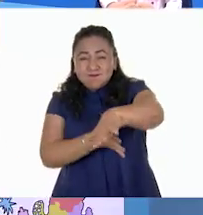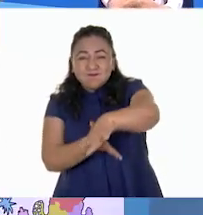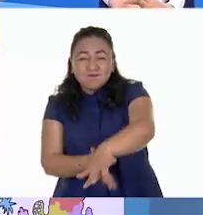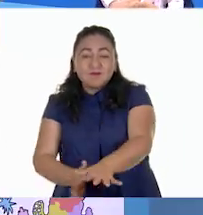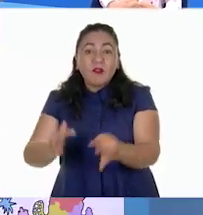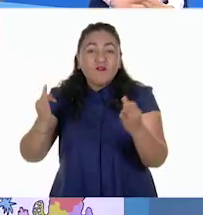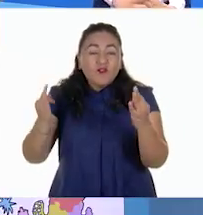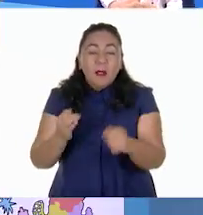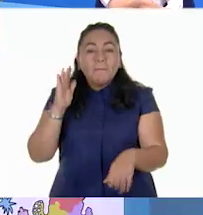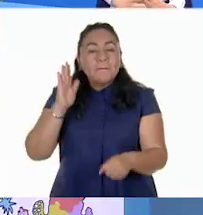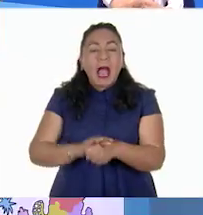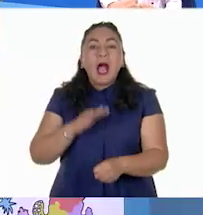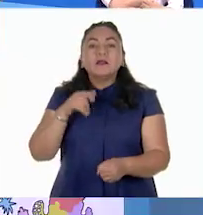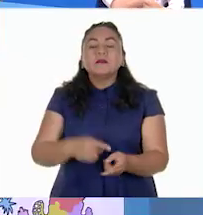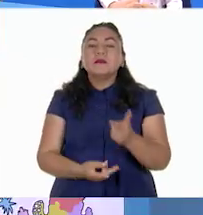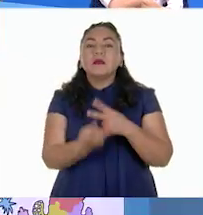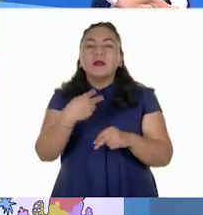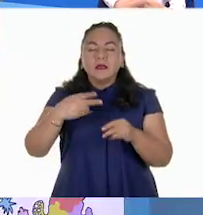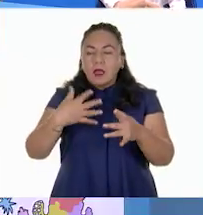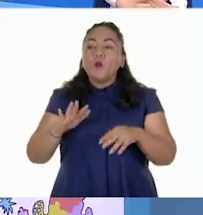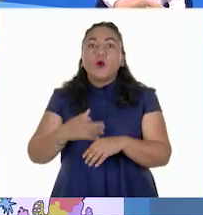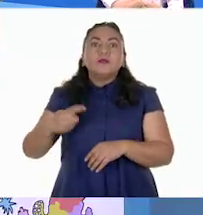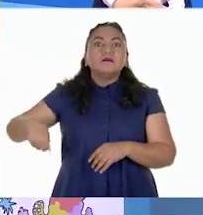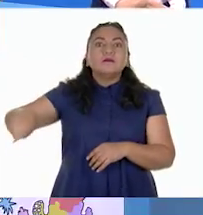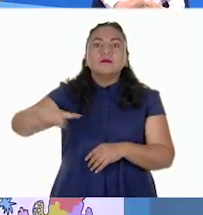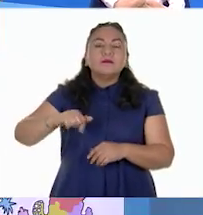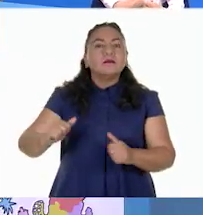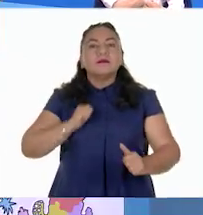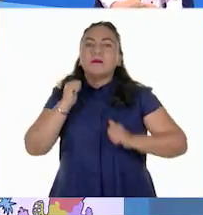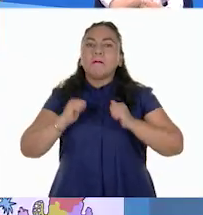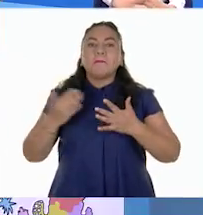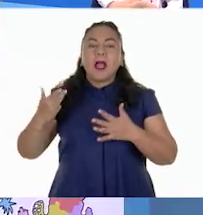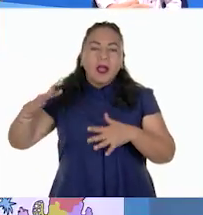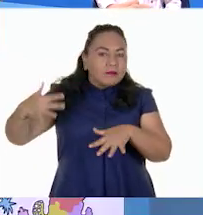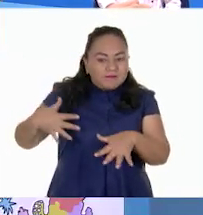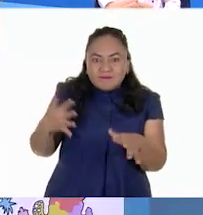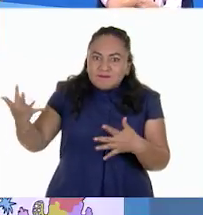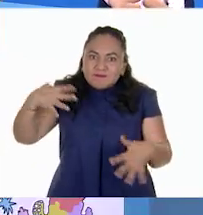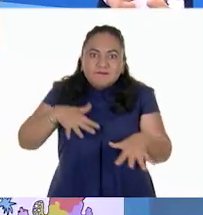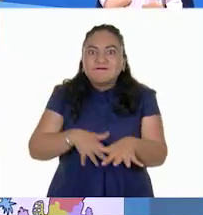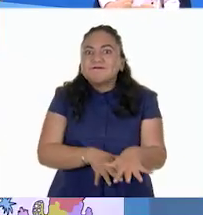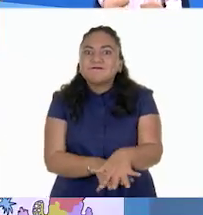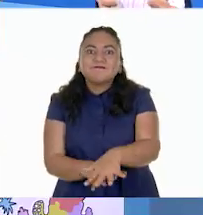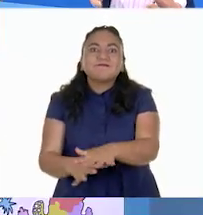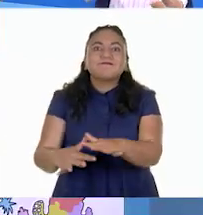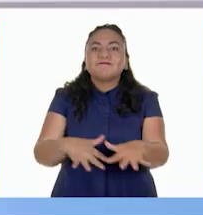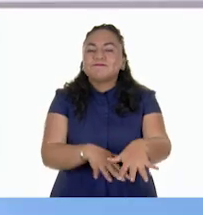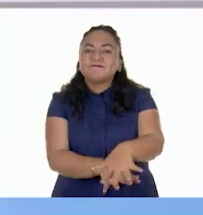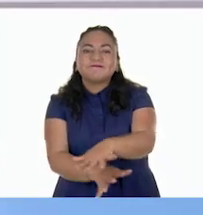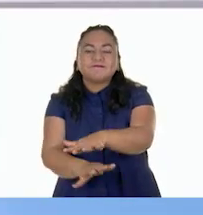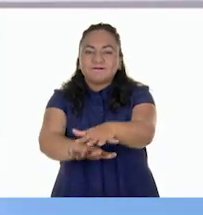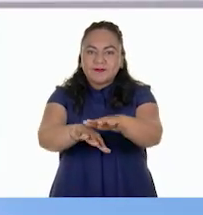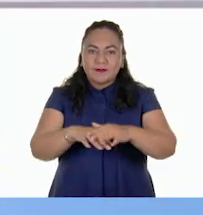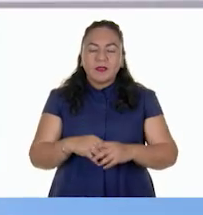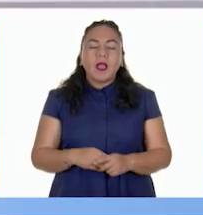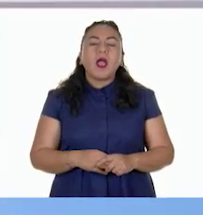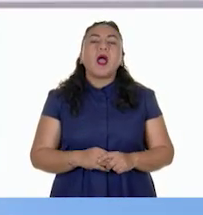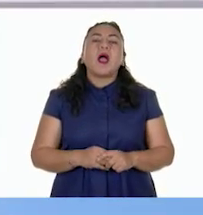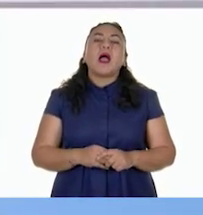marinas frías las que más nutrientes transportan y por ello los peces se concentran en ellas. Entonces,